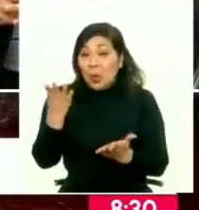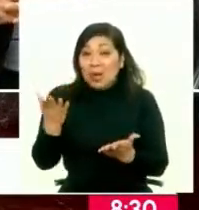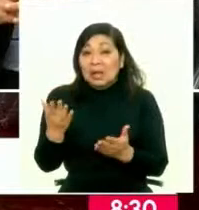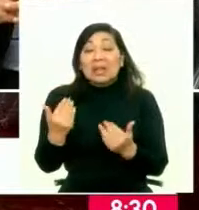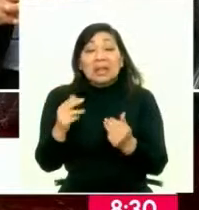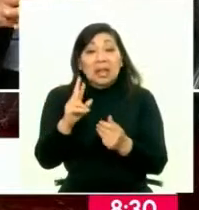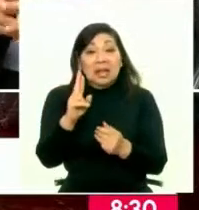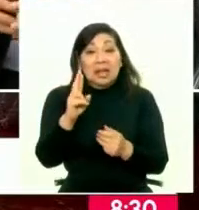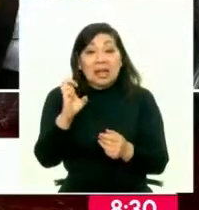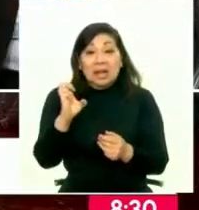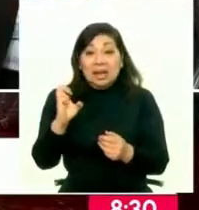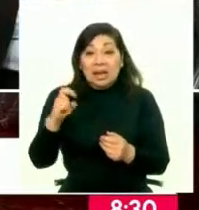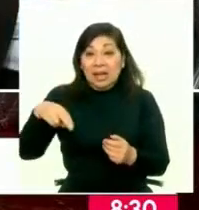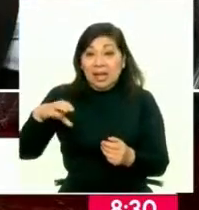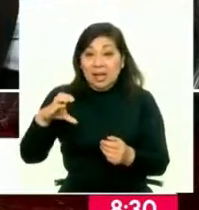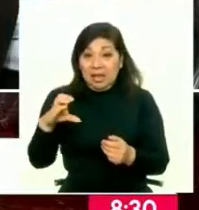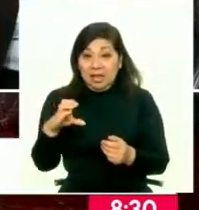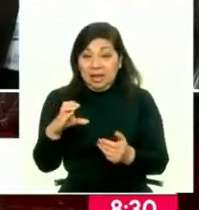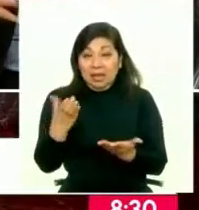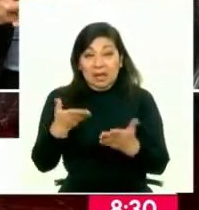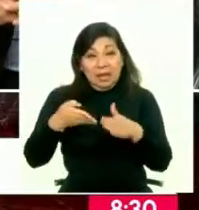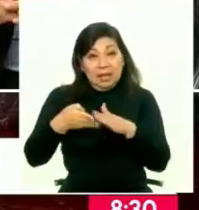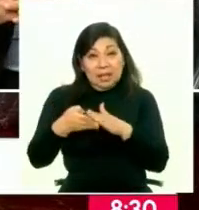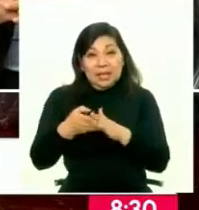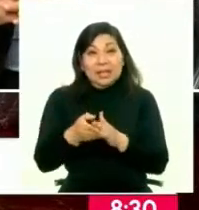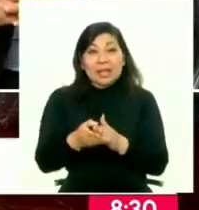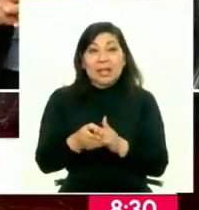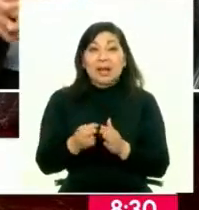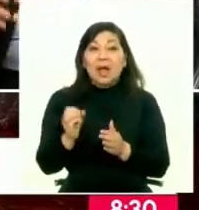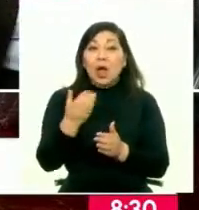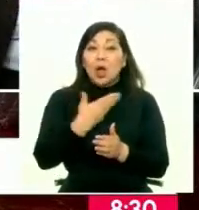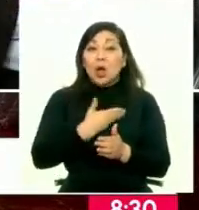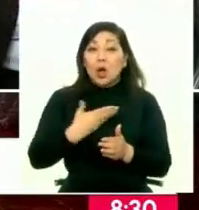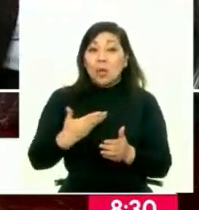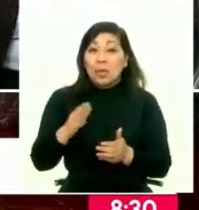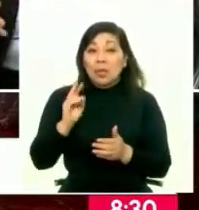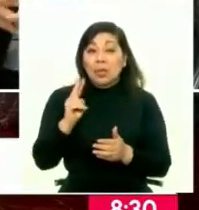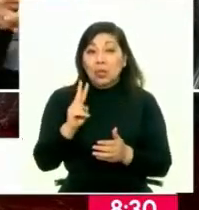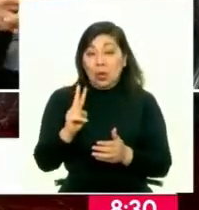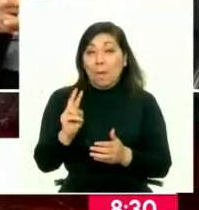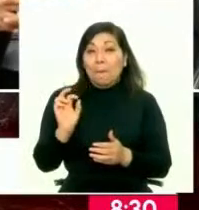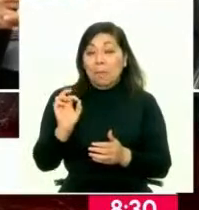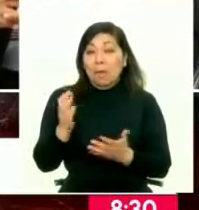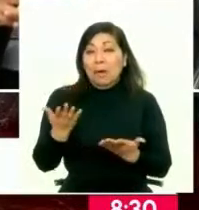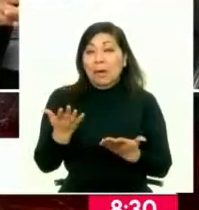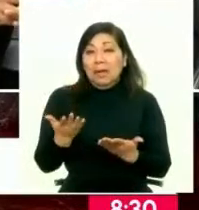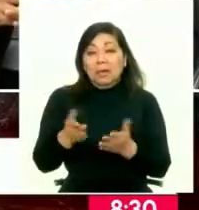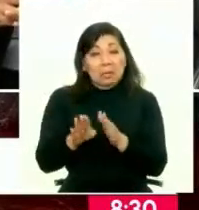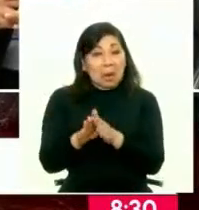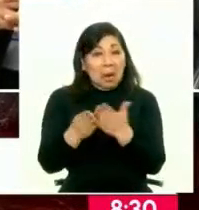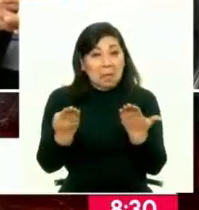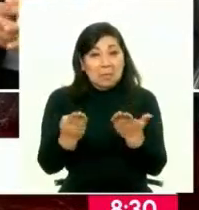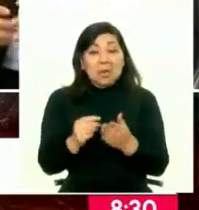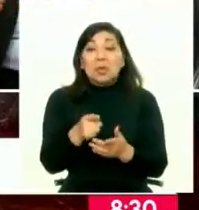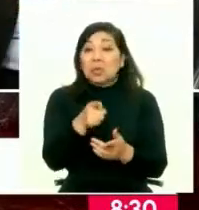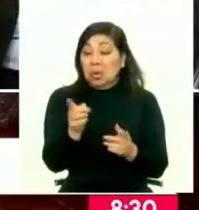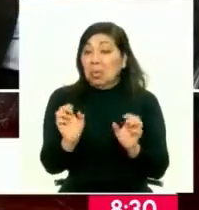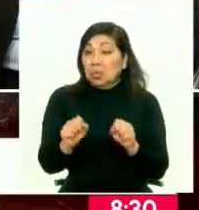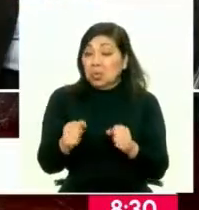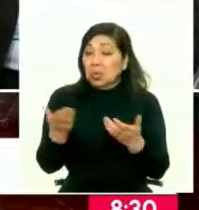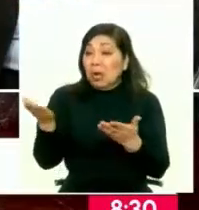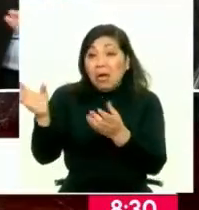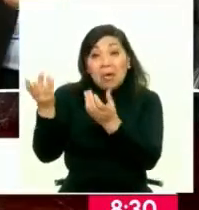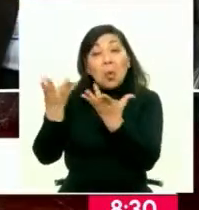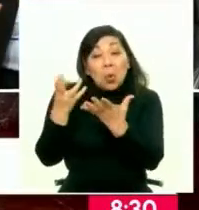RENIE cuenta también con un sitio dentro de lo que es la web, el gobierno gov.pe, un sitio de datos abiertos. Donde también pueden